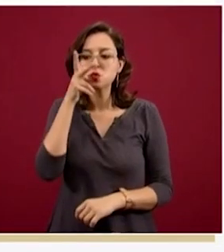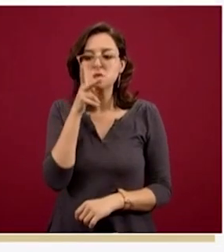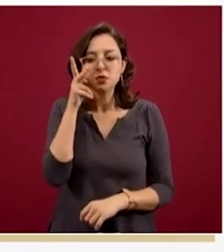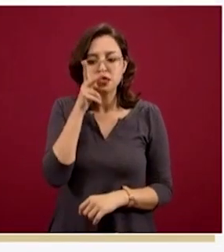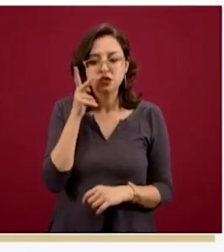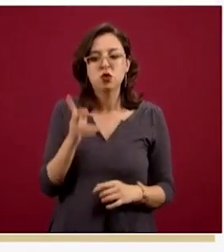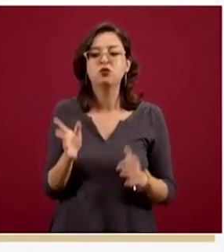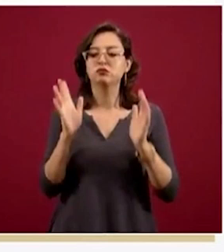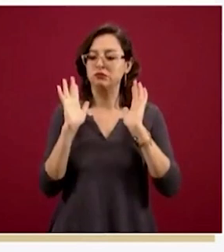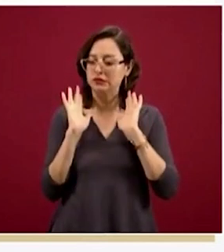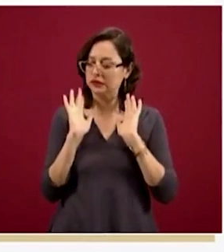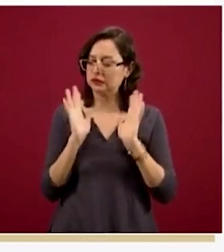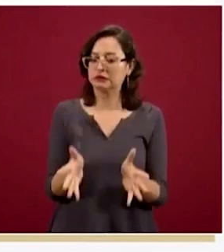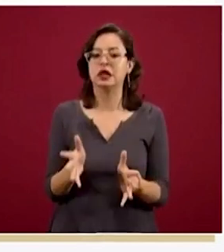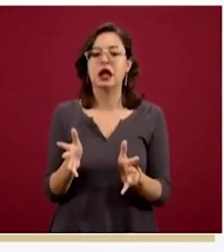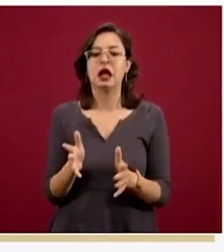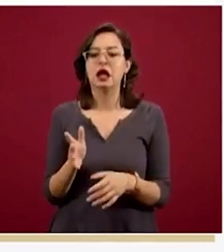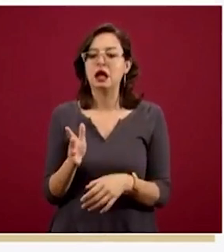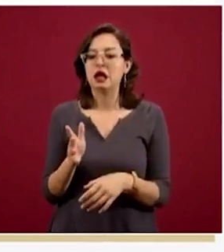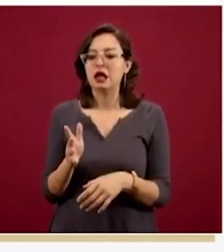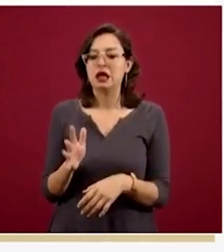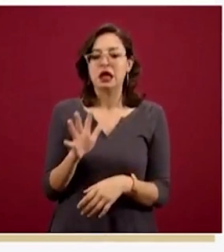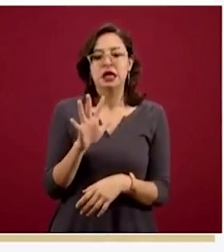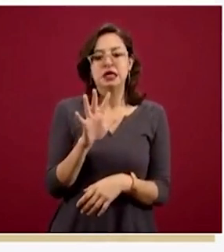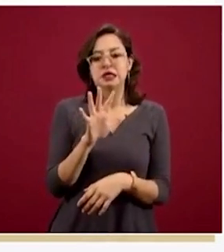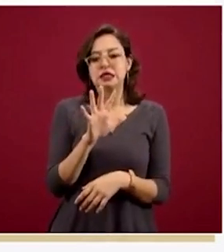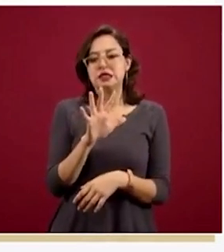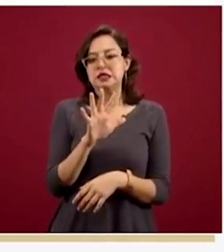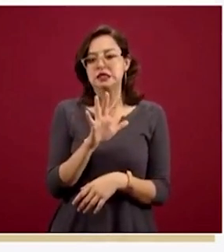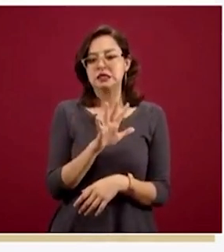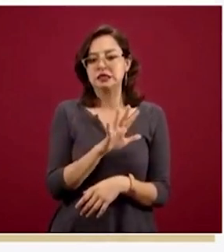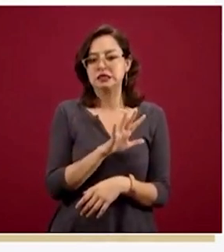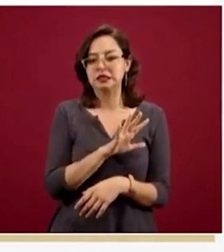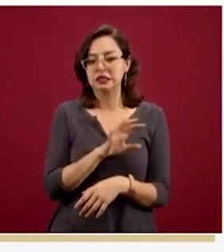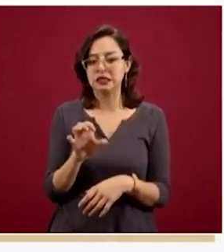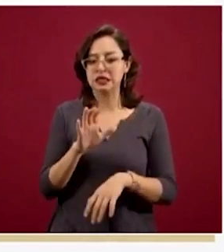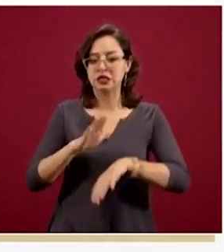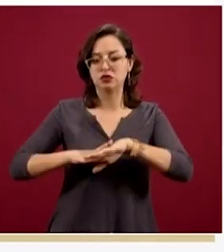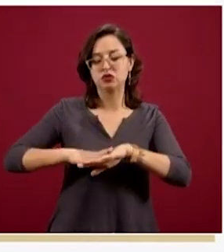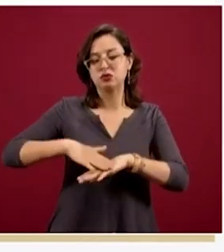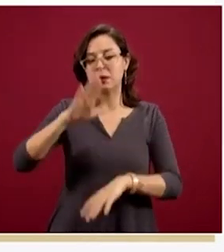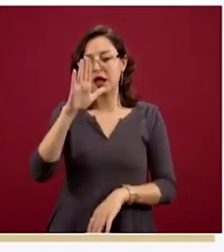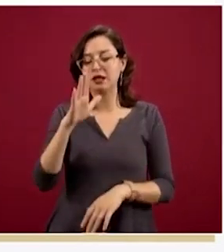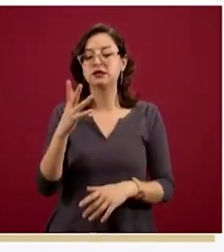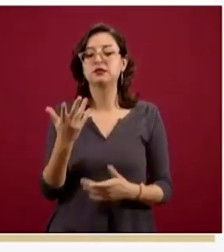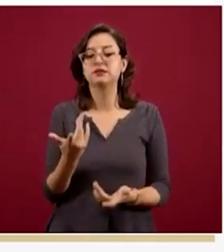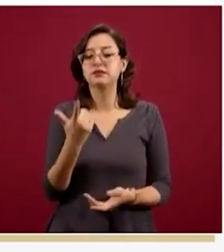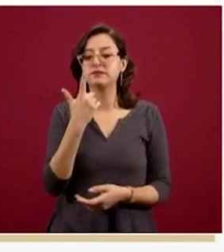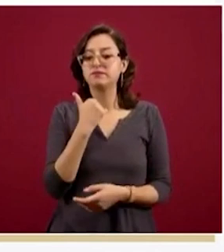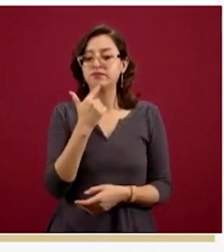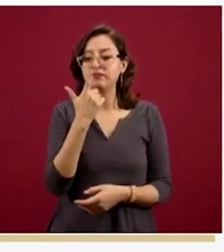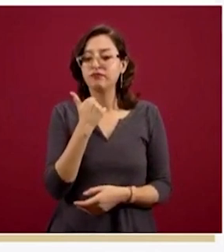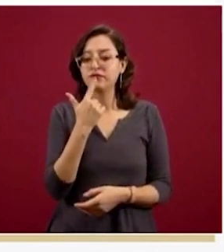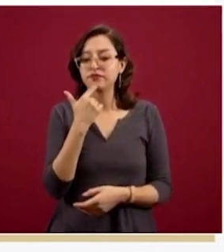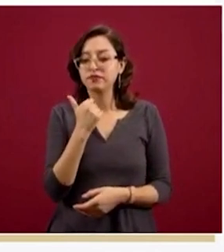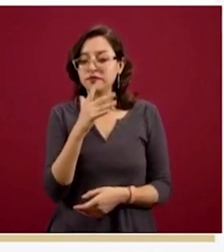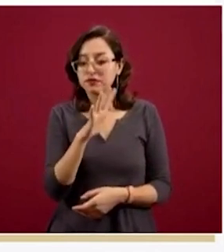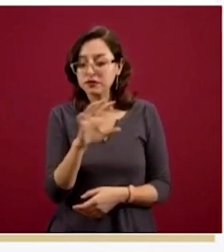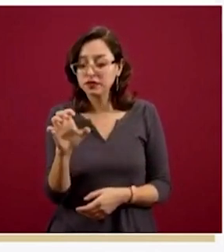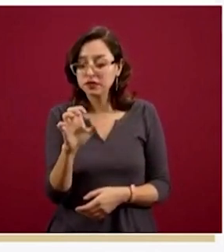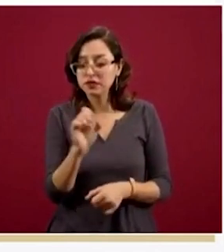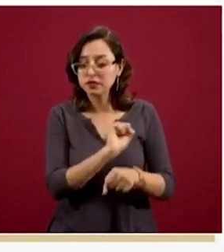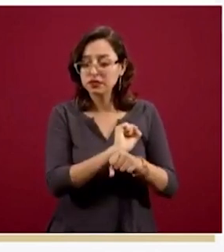incorpora los casos que están arriba de los 500 para cada una de las entidades federativas, recordando que esto es carga de